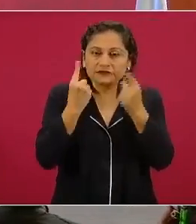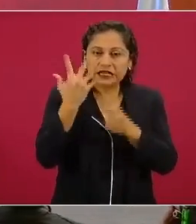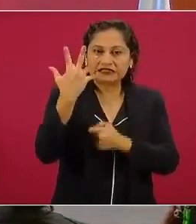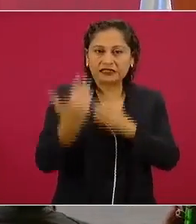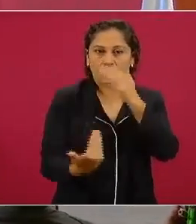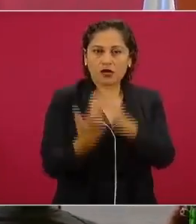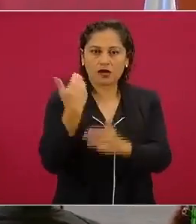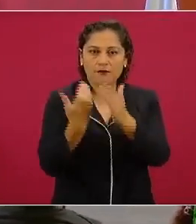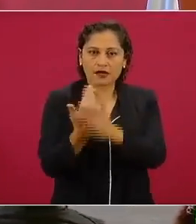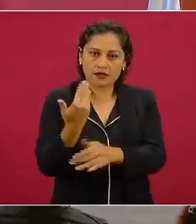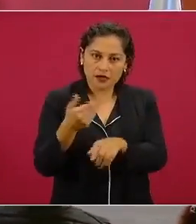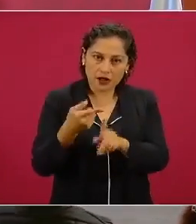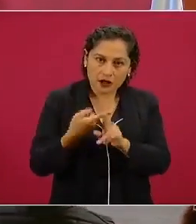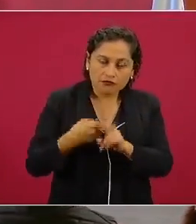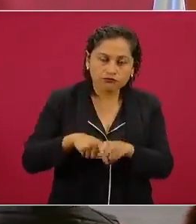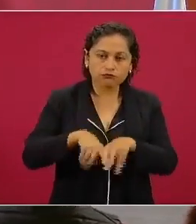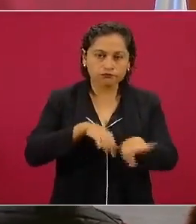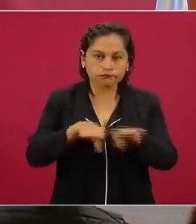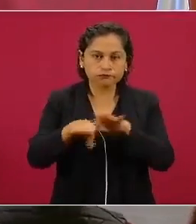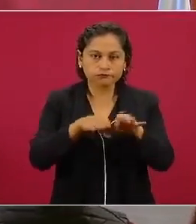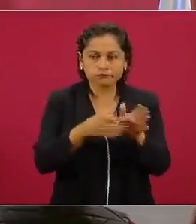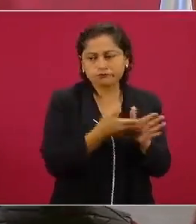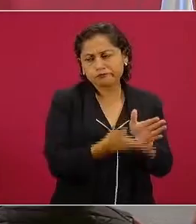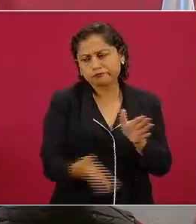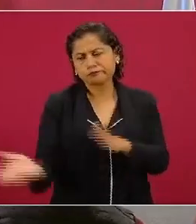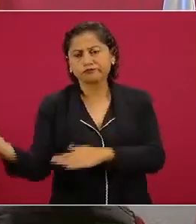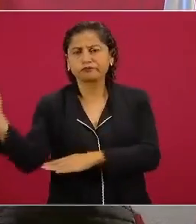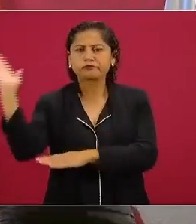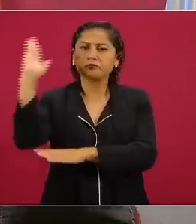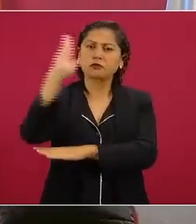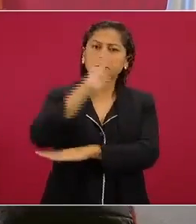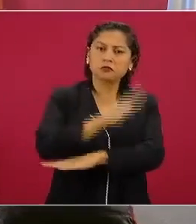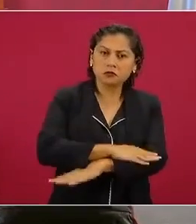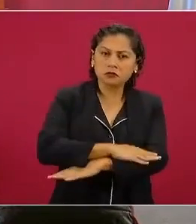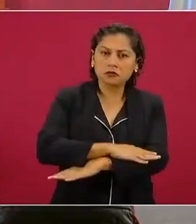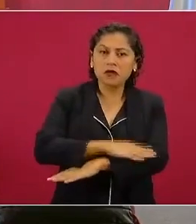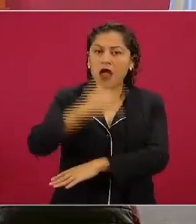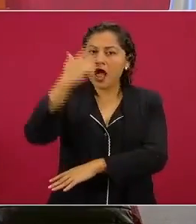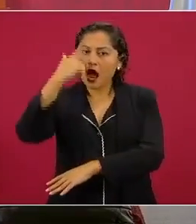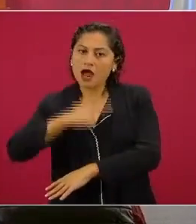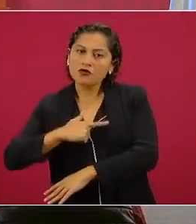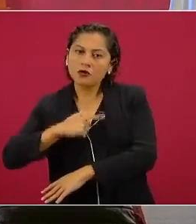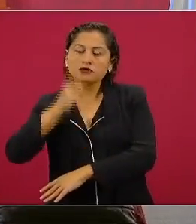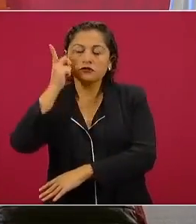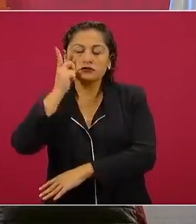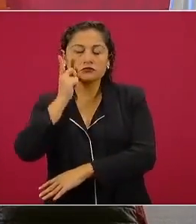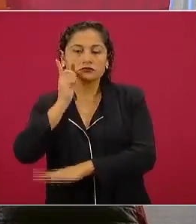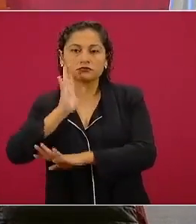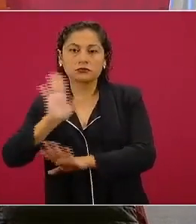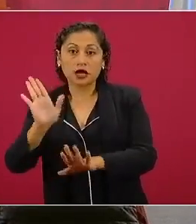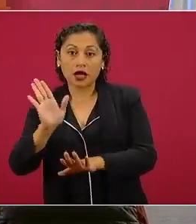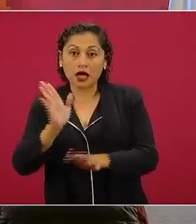muy tarde y estamos al servicio del pueblo, entregados